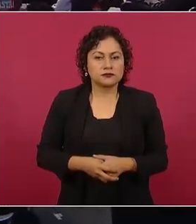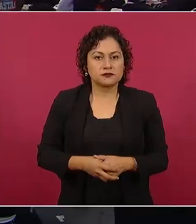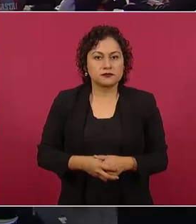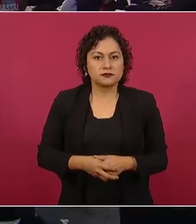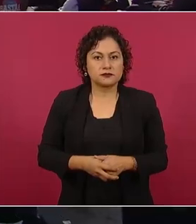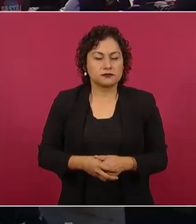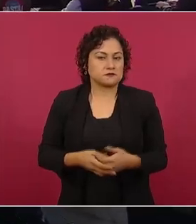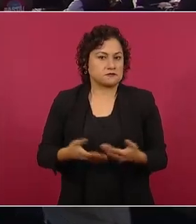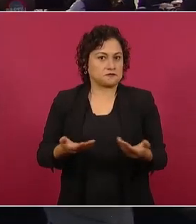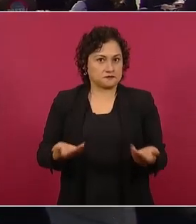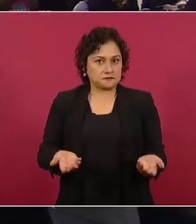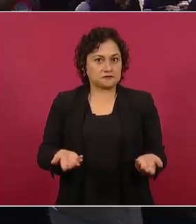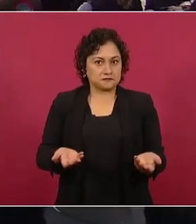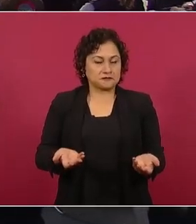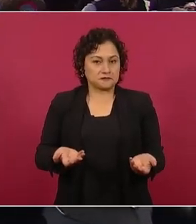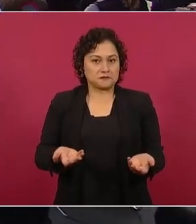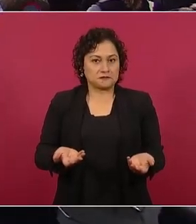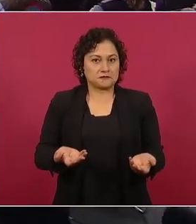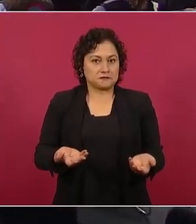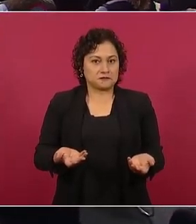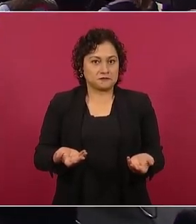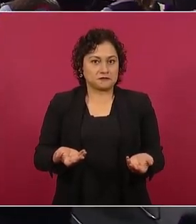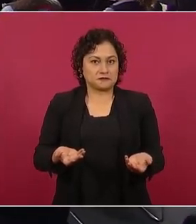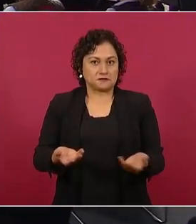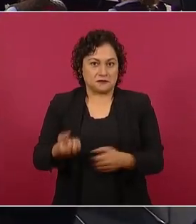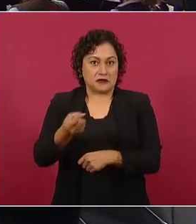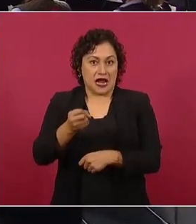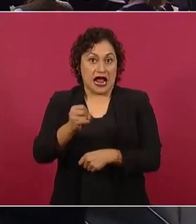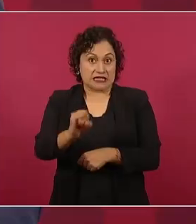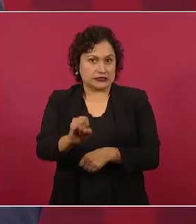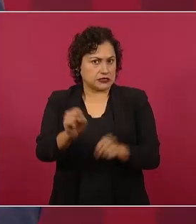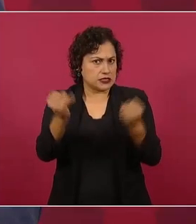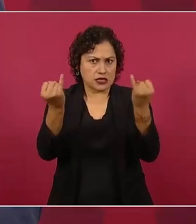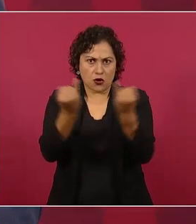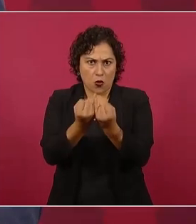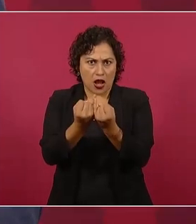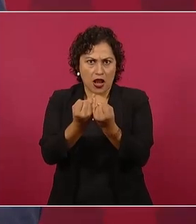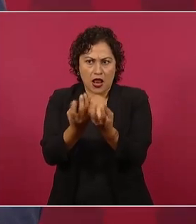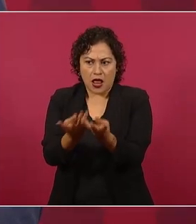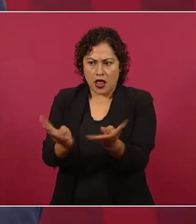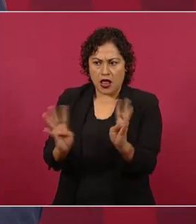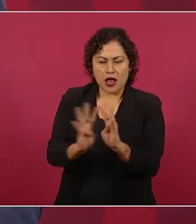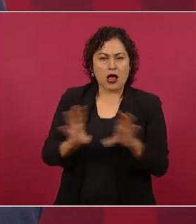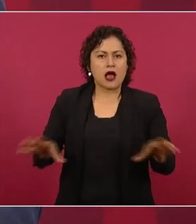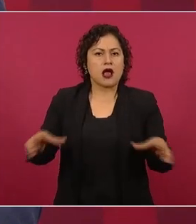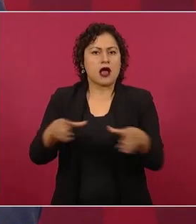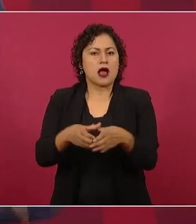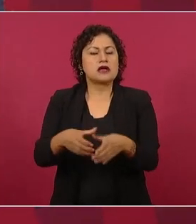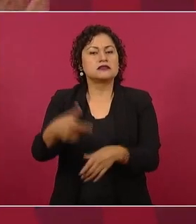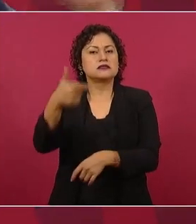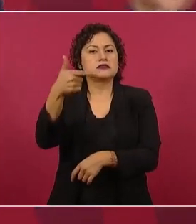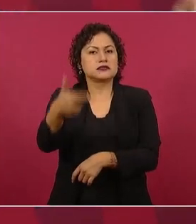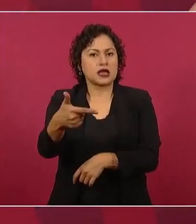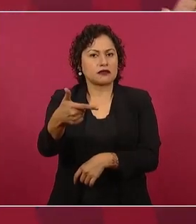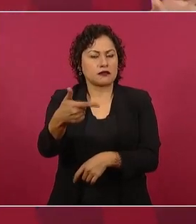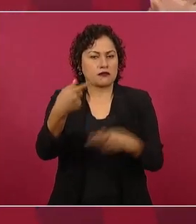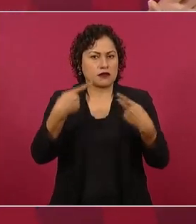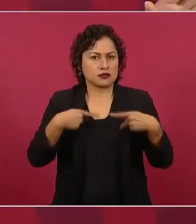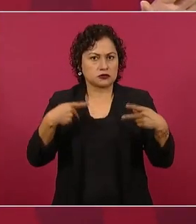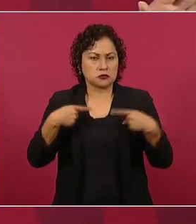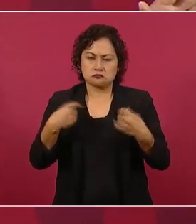y así elegir a los siete, eso es